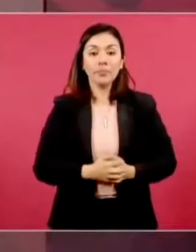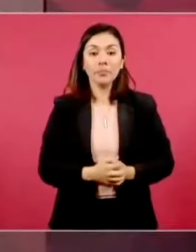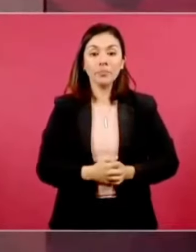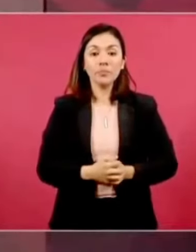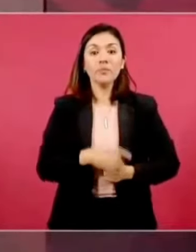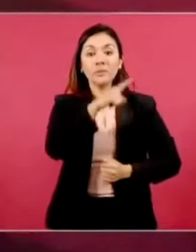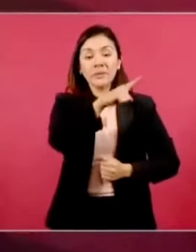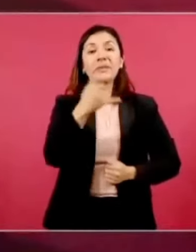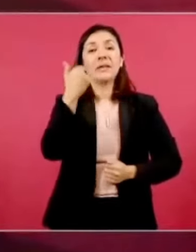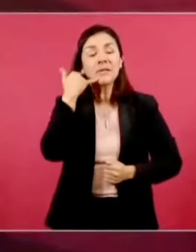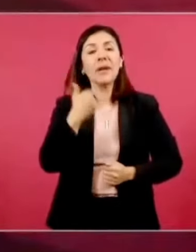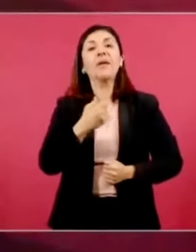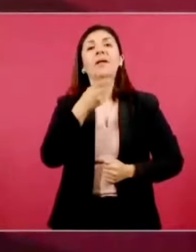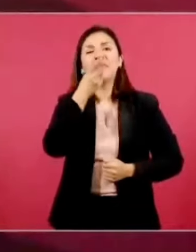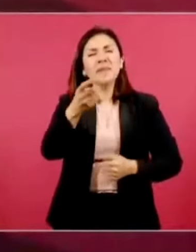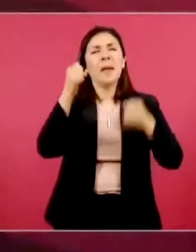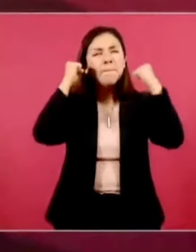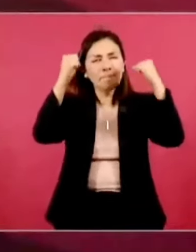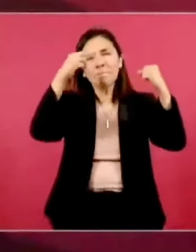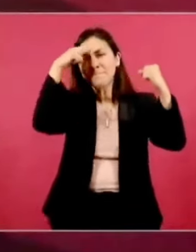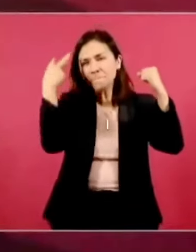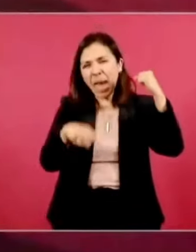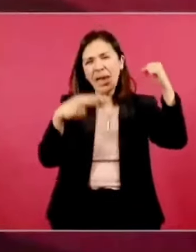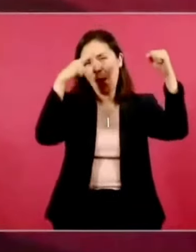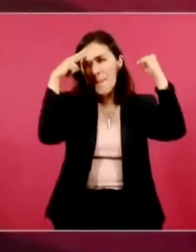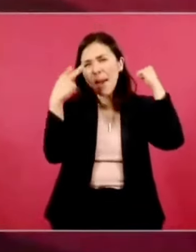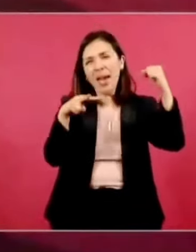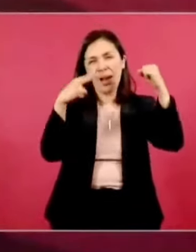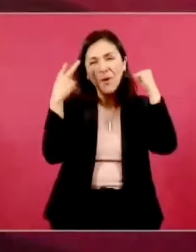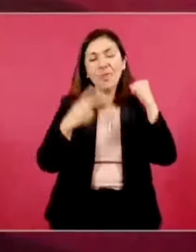México, México, México, México, México,